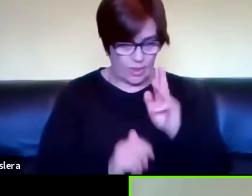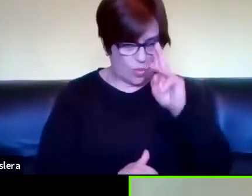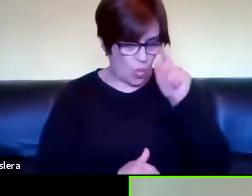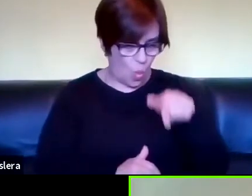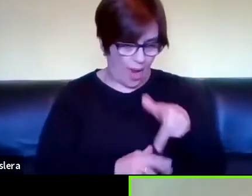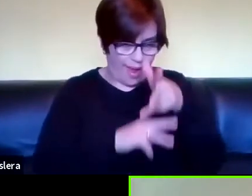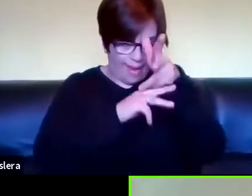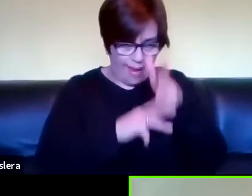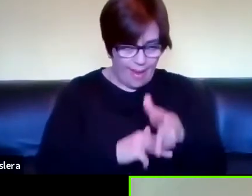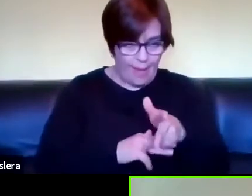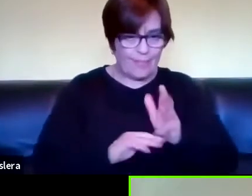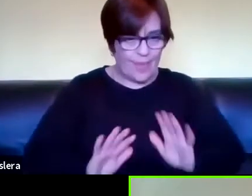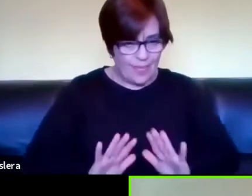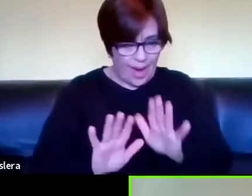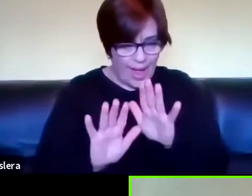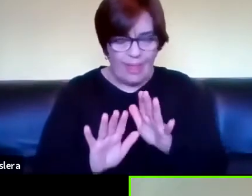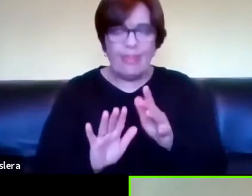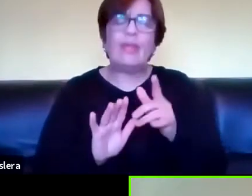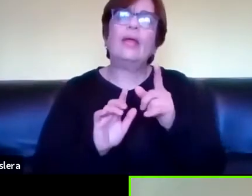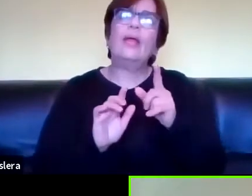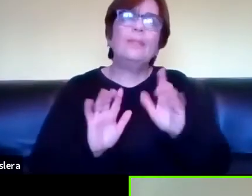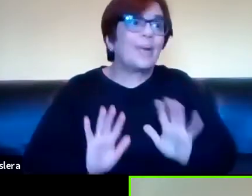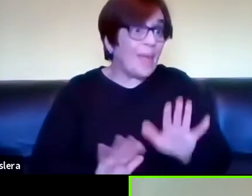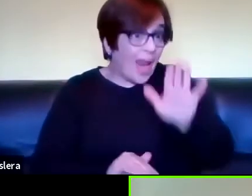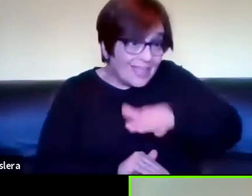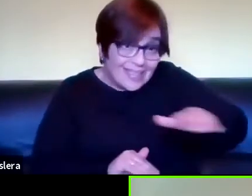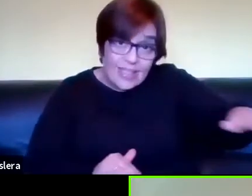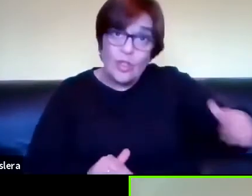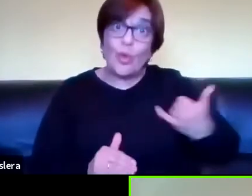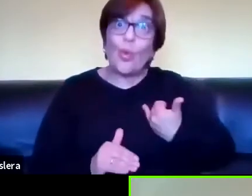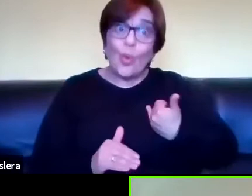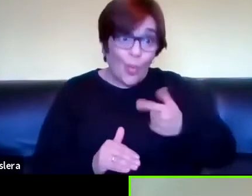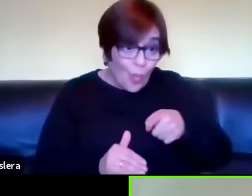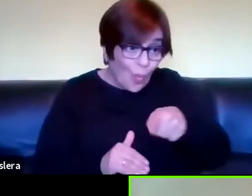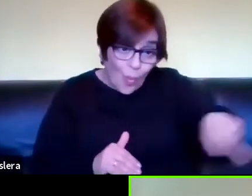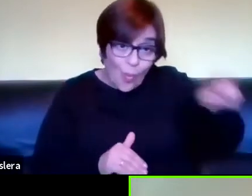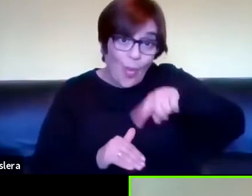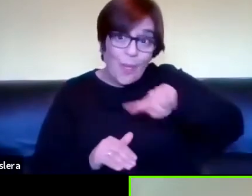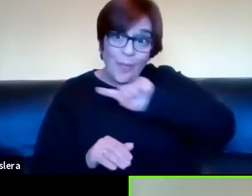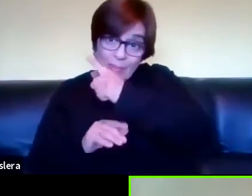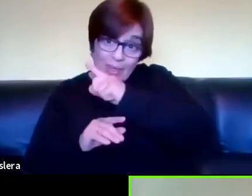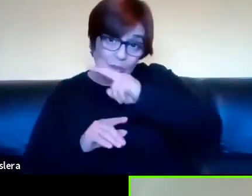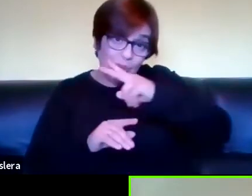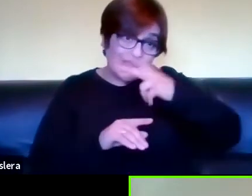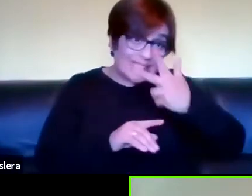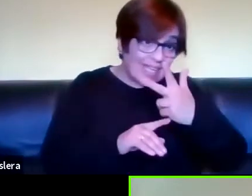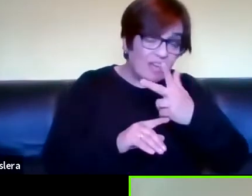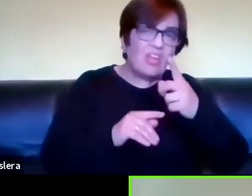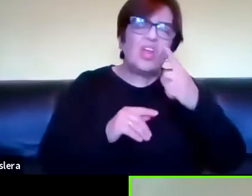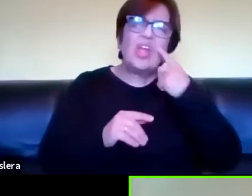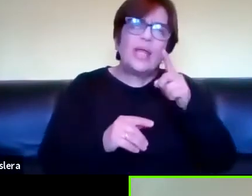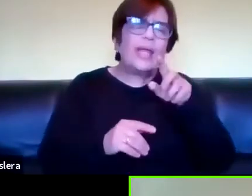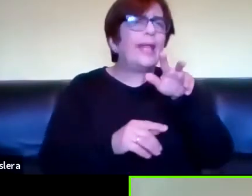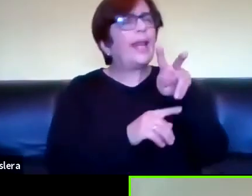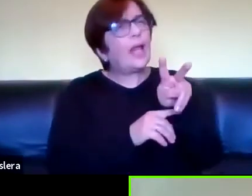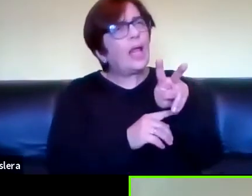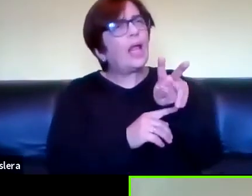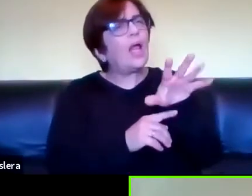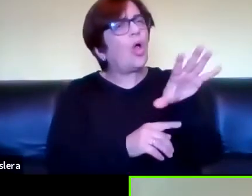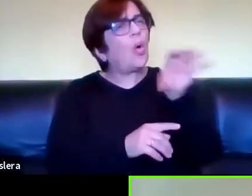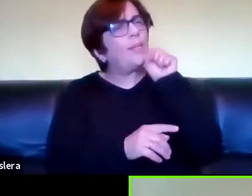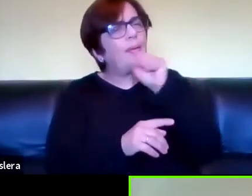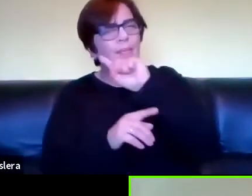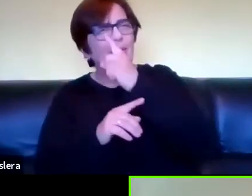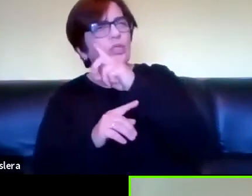videograbada producida ¿qué puede producir un niño en lengua de uruguaya de primero a tercero? ¿qué puede leer un niño en lengua de uruguaya de primero a